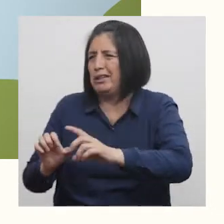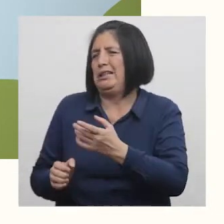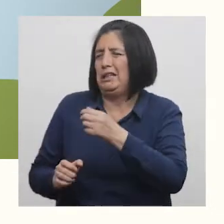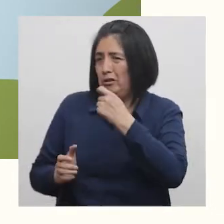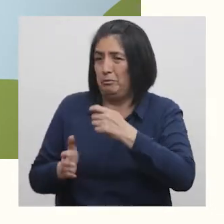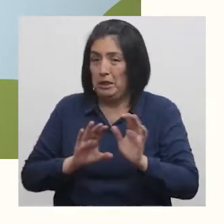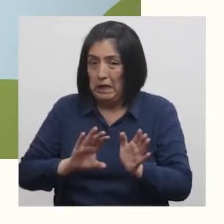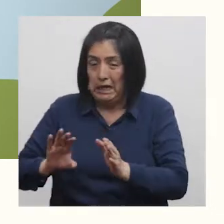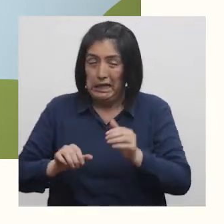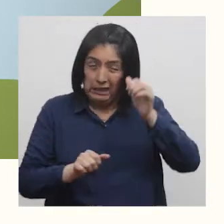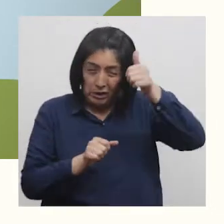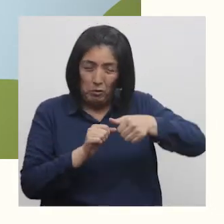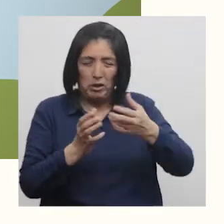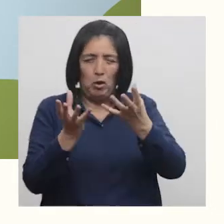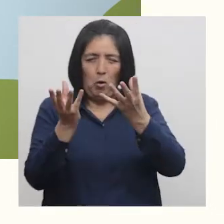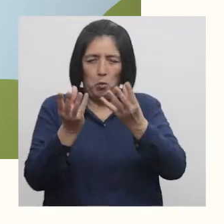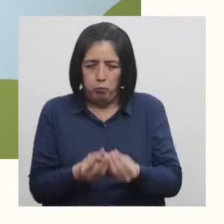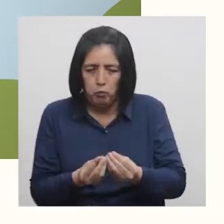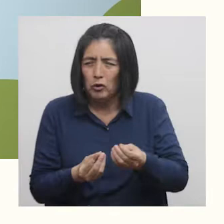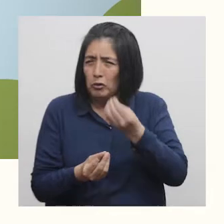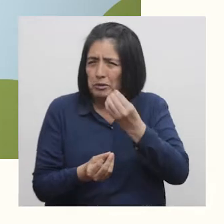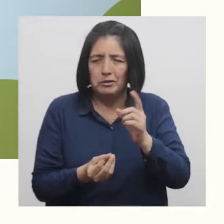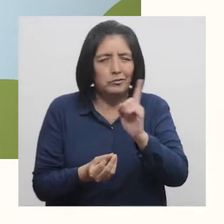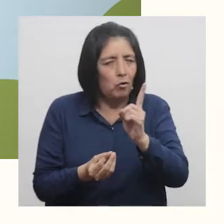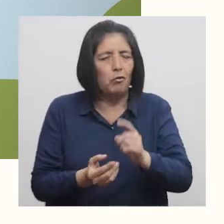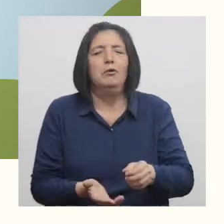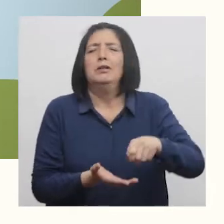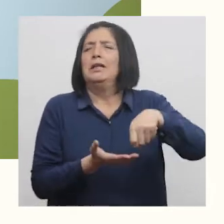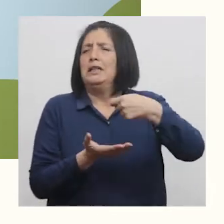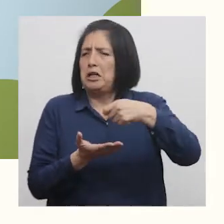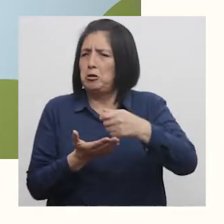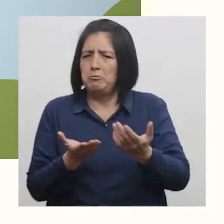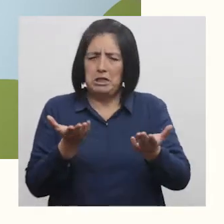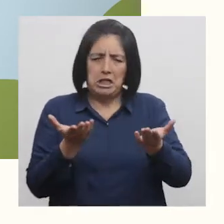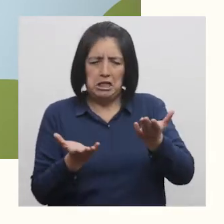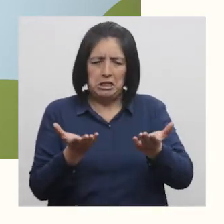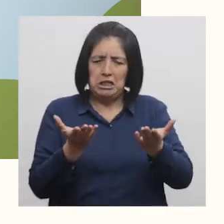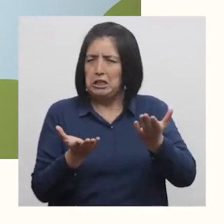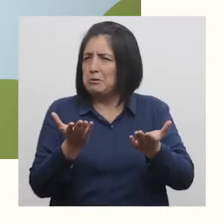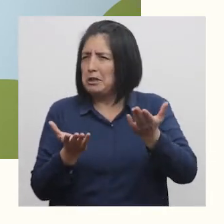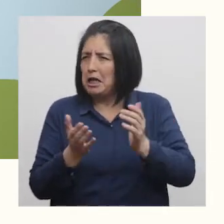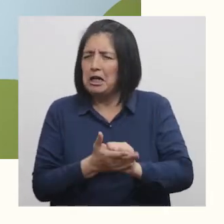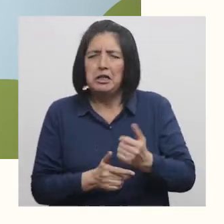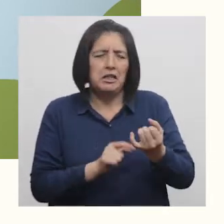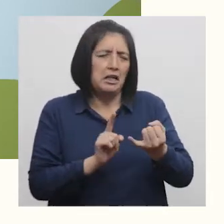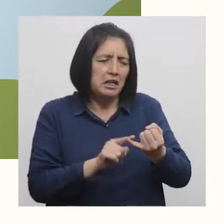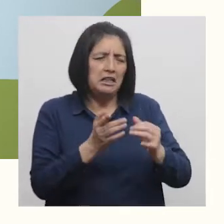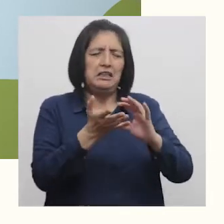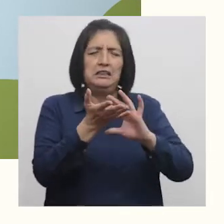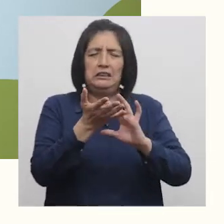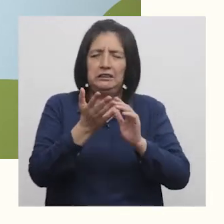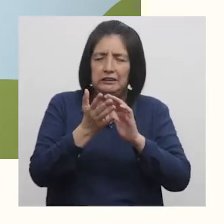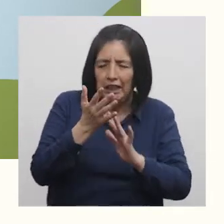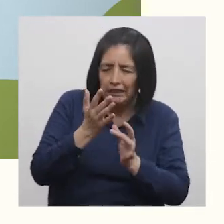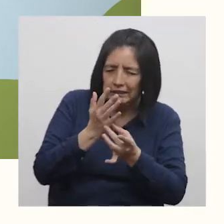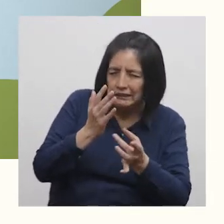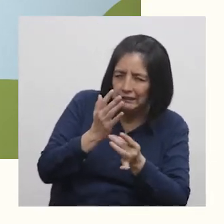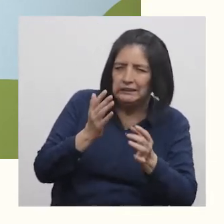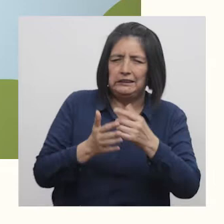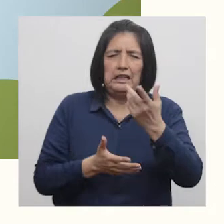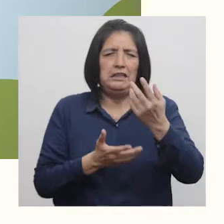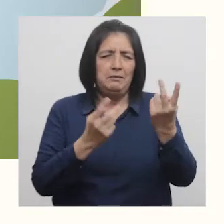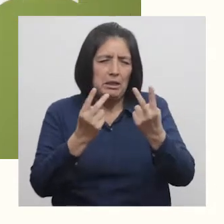más que suprimir alimentos Lo importante es mantener una alimentación balanceada en carbohidratos, grasas, proteínas y verduras